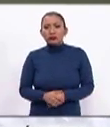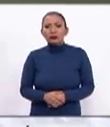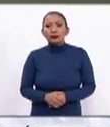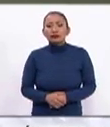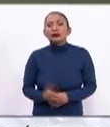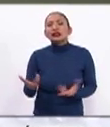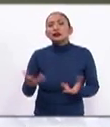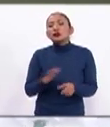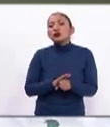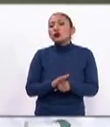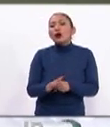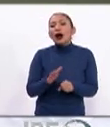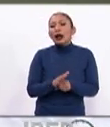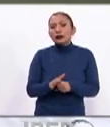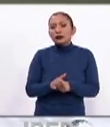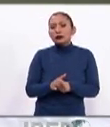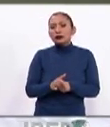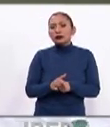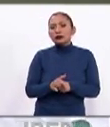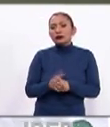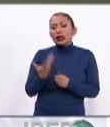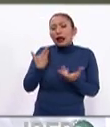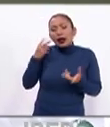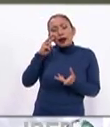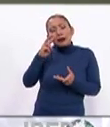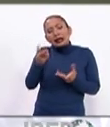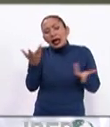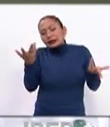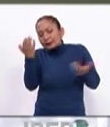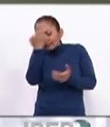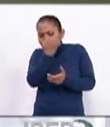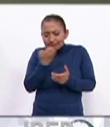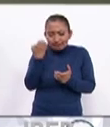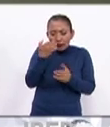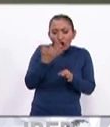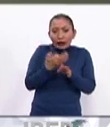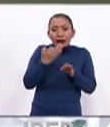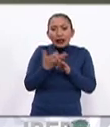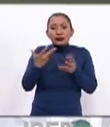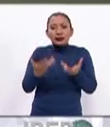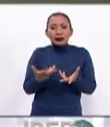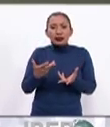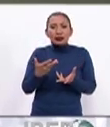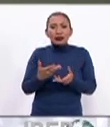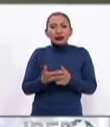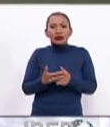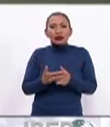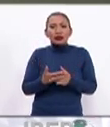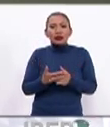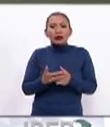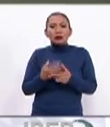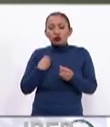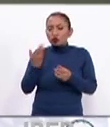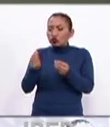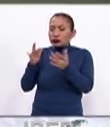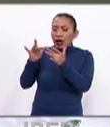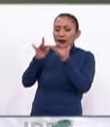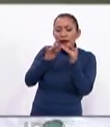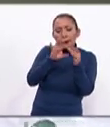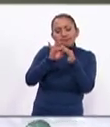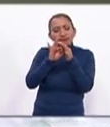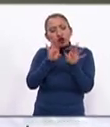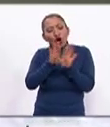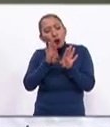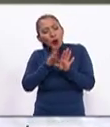Lo que hicimos fue, bueno, miramos qué hacemos. Y en este momento lo que estamos haciendo es muchas alianzas para mirar